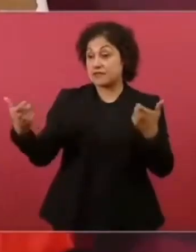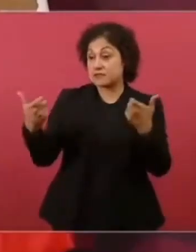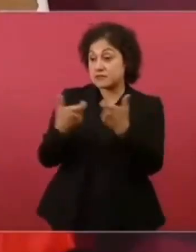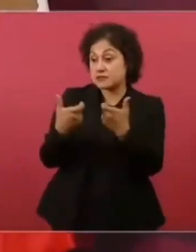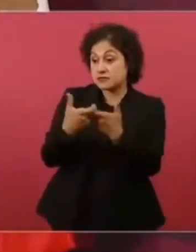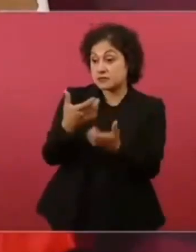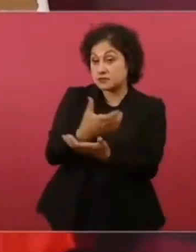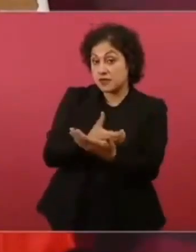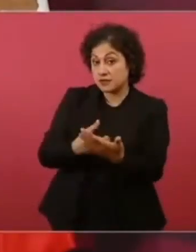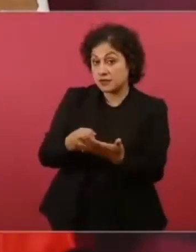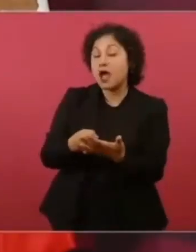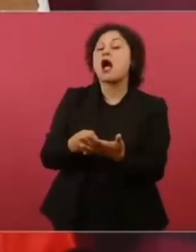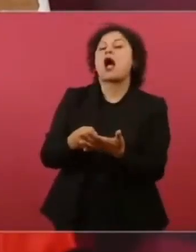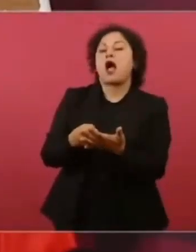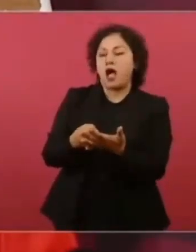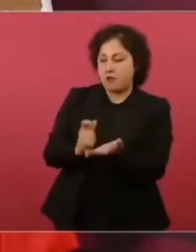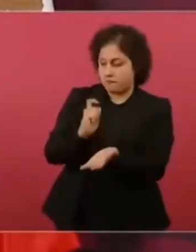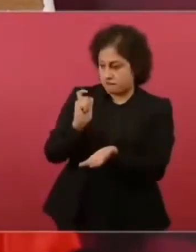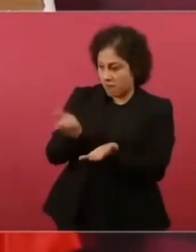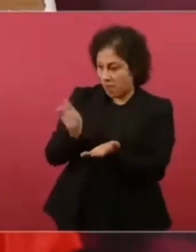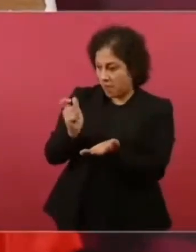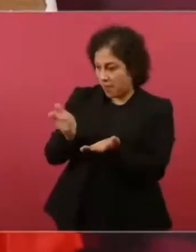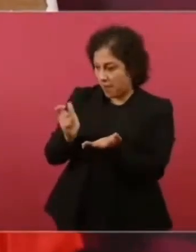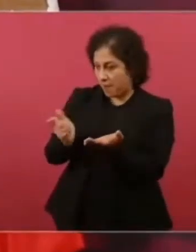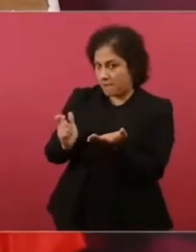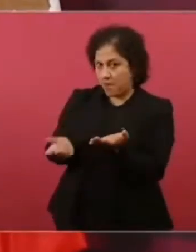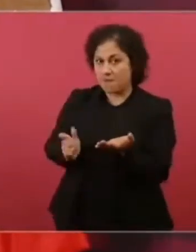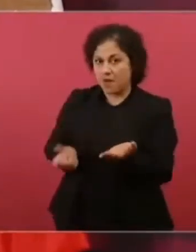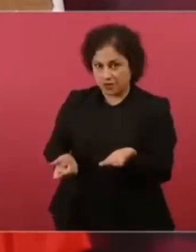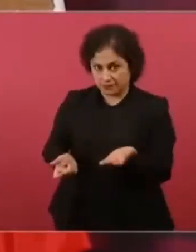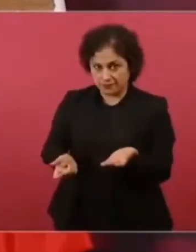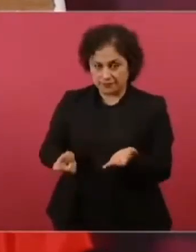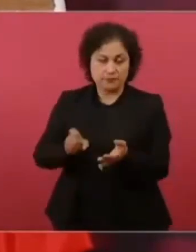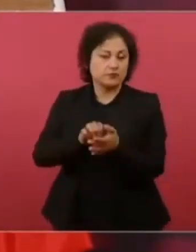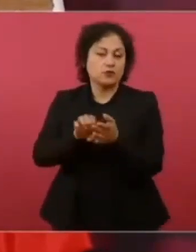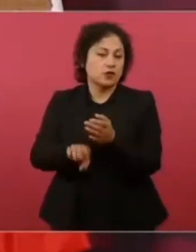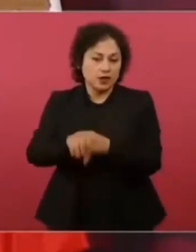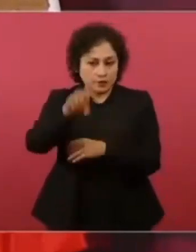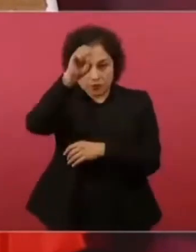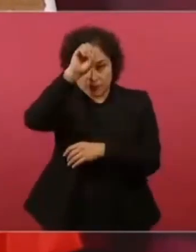como está sucediendo. Por ejemplo, en el caso de la minería,